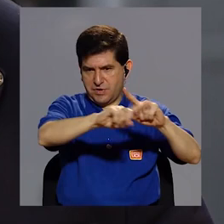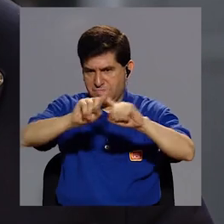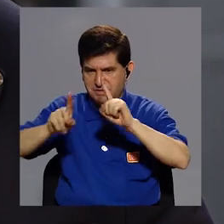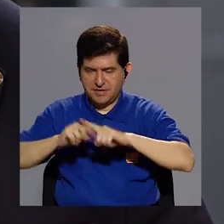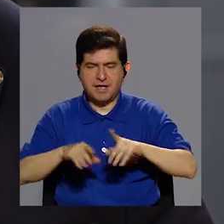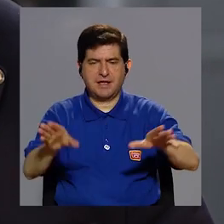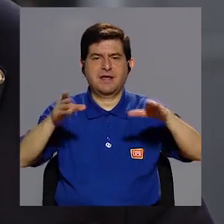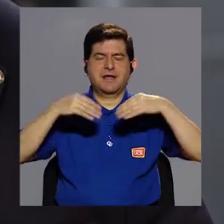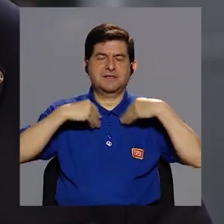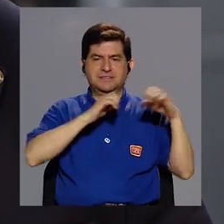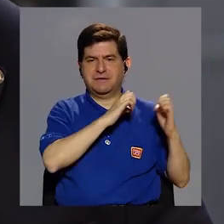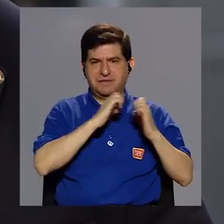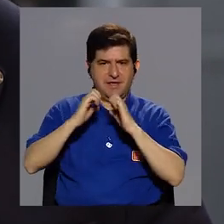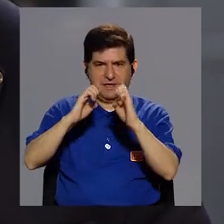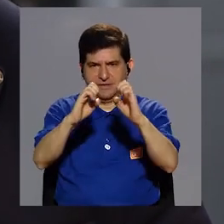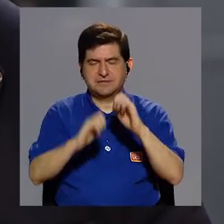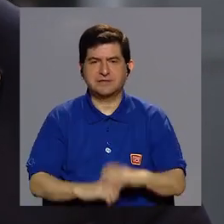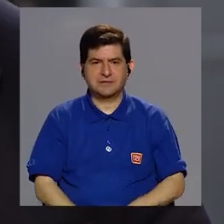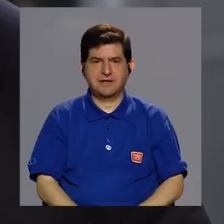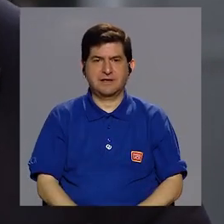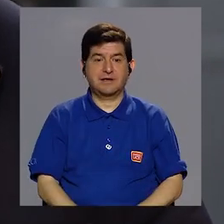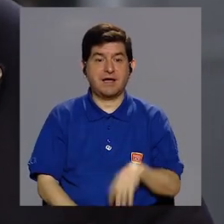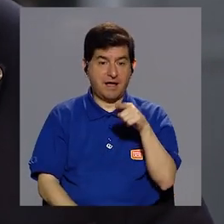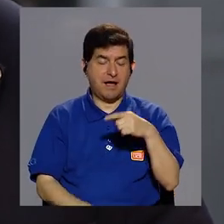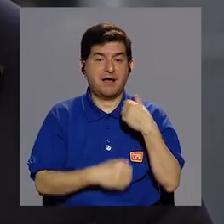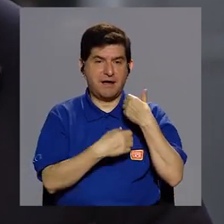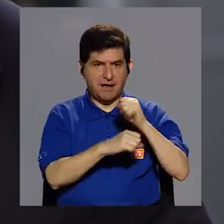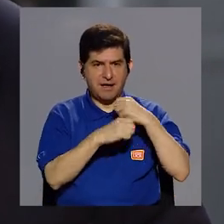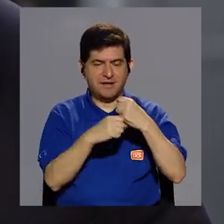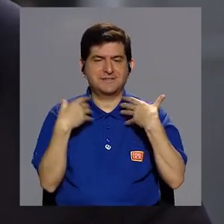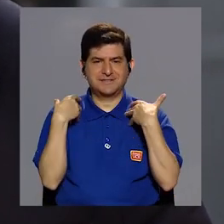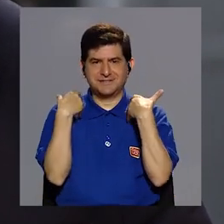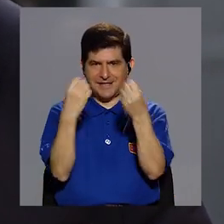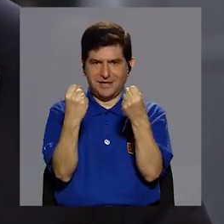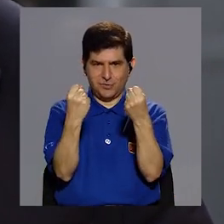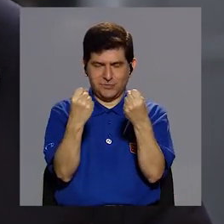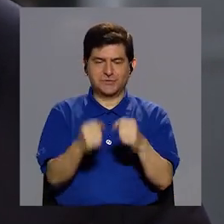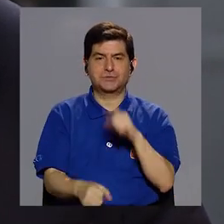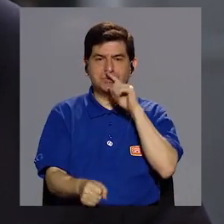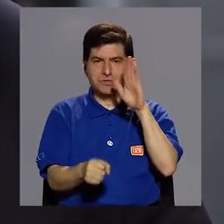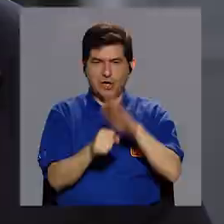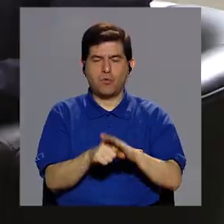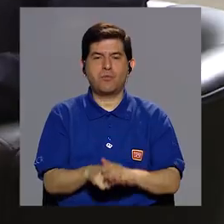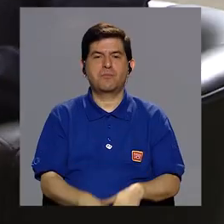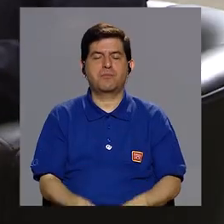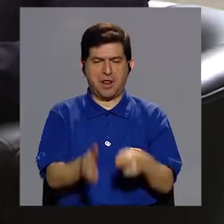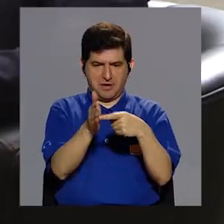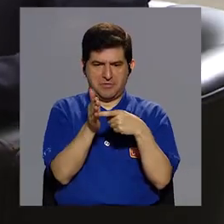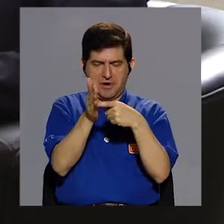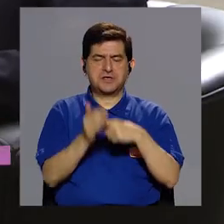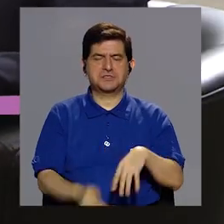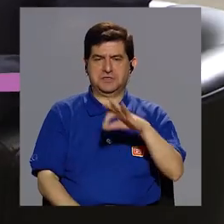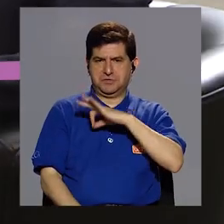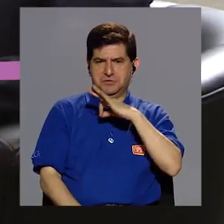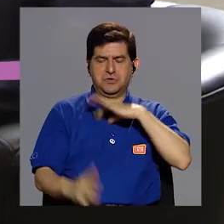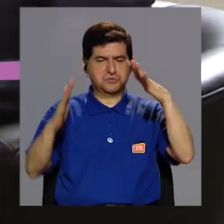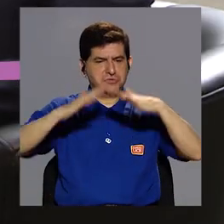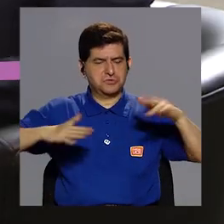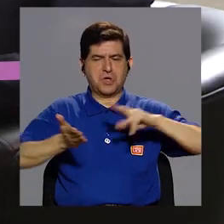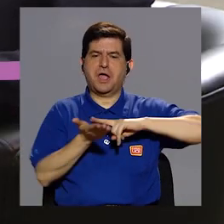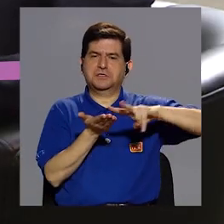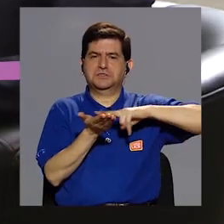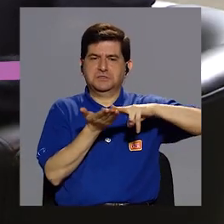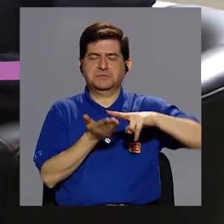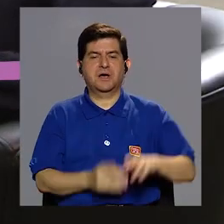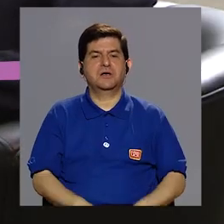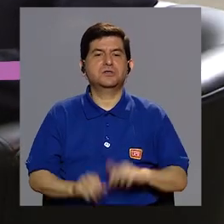municipalidades que adopten la estrategia de municipios saludables, que reúnen ciertas condiciones favorables